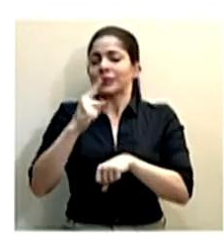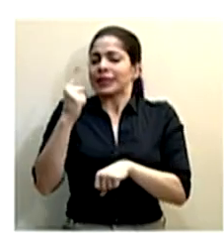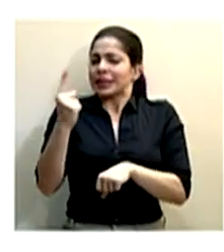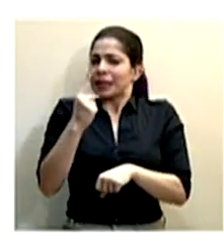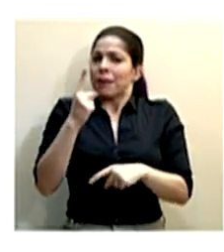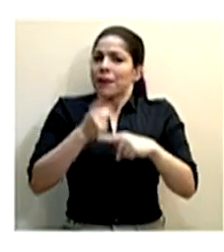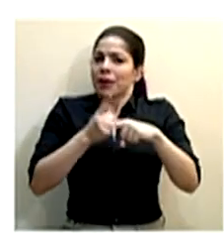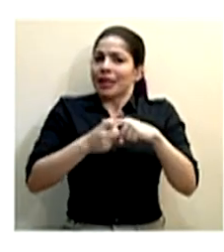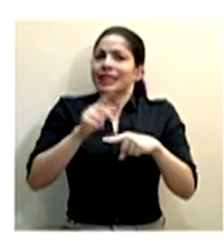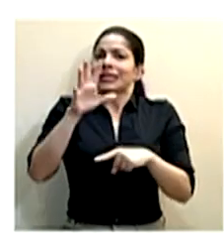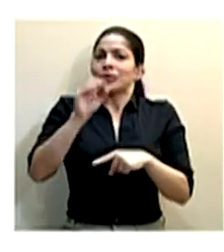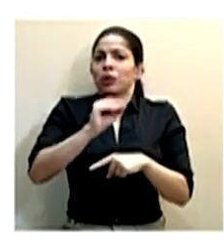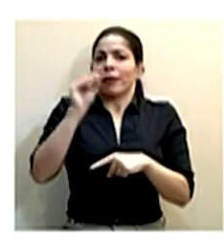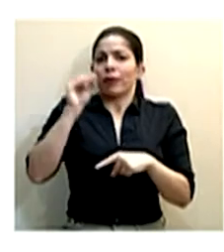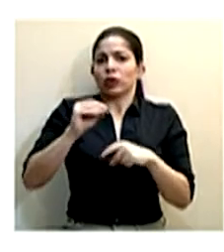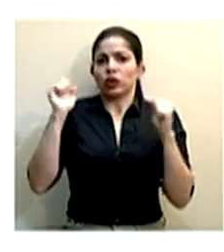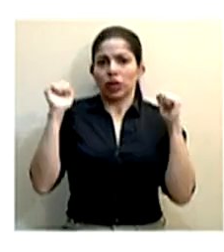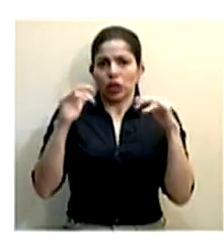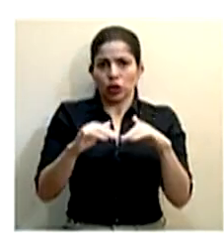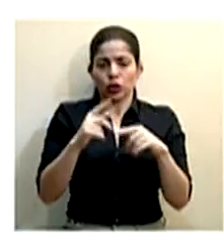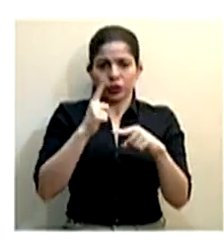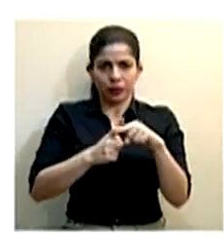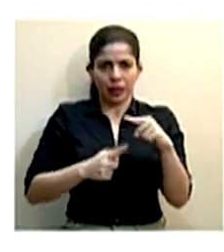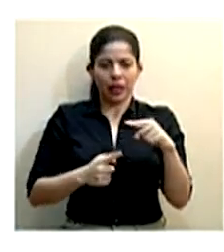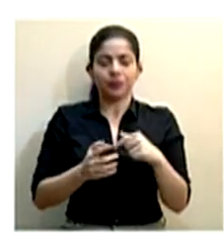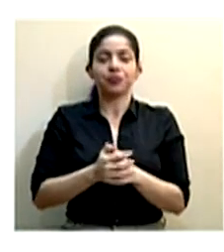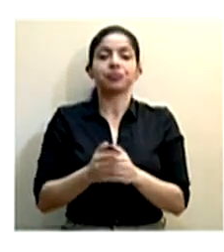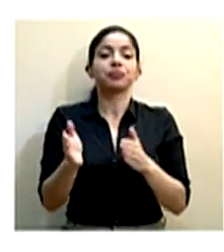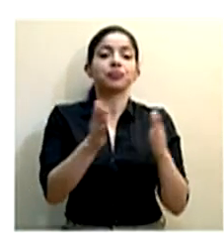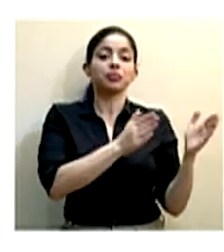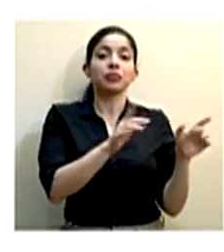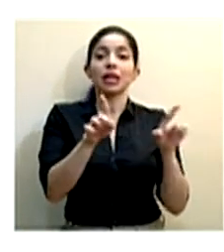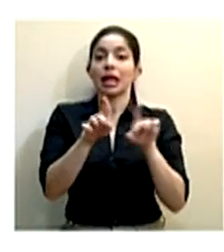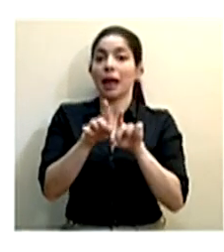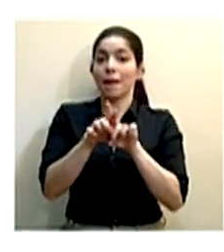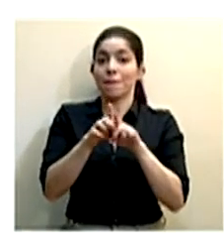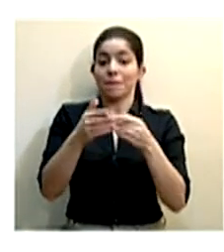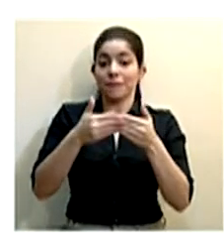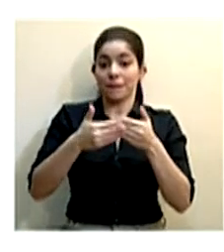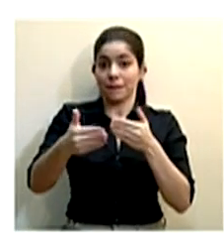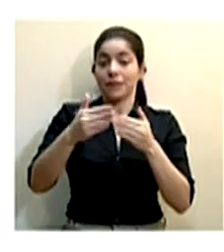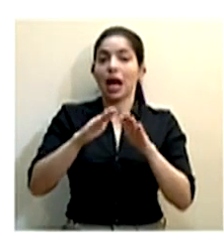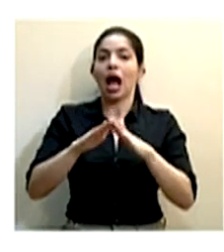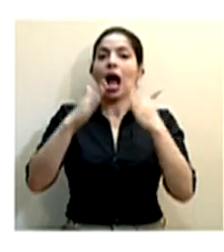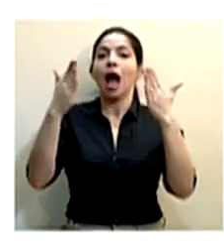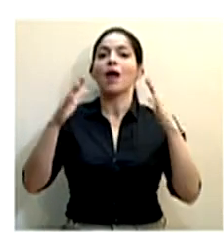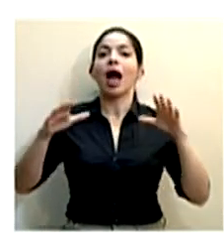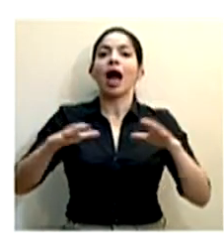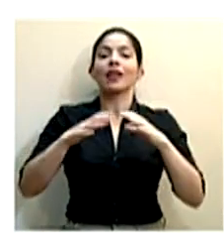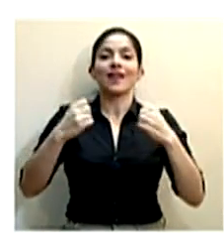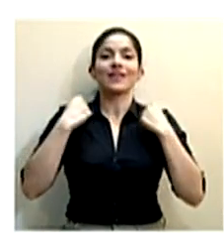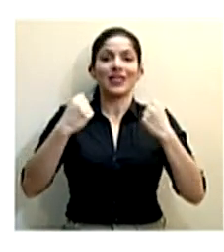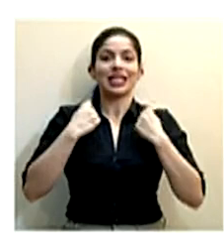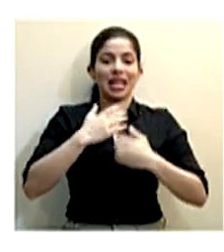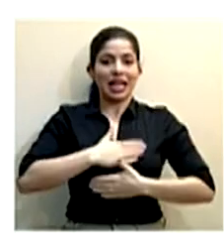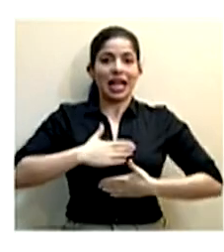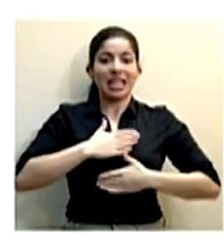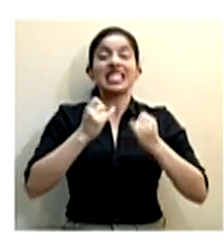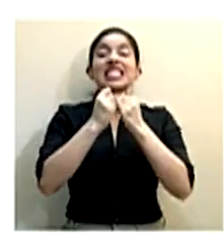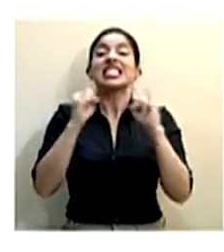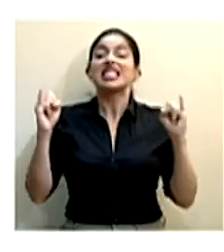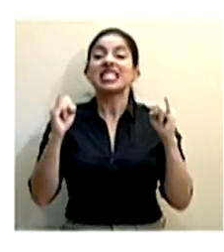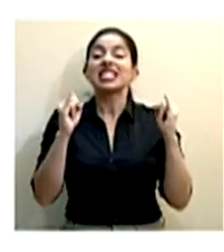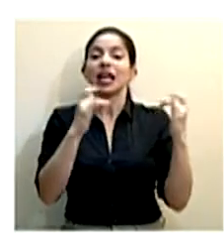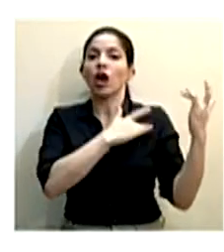al 50 por ciento de aforo. Vamos a habilitar también en este tracto actividades físicas recreativas sin contacto